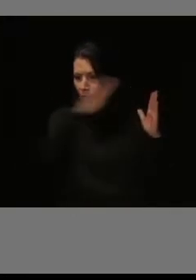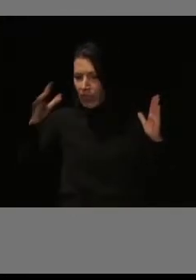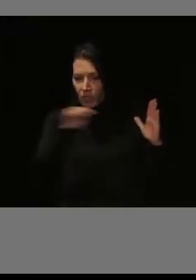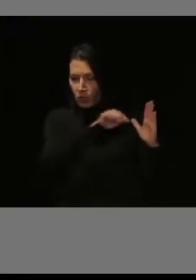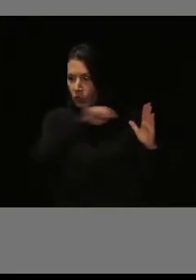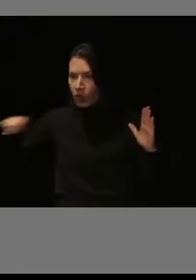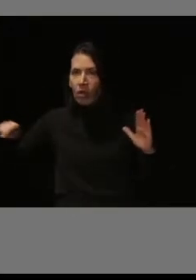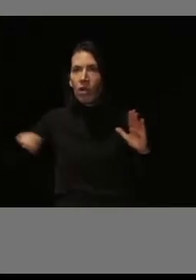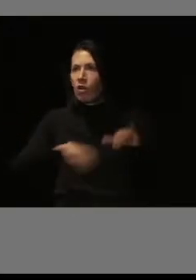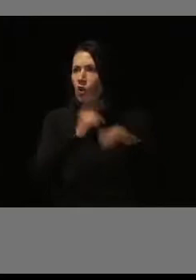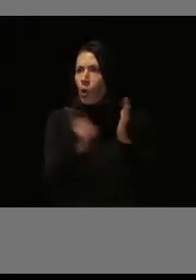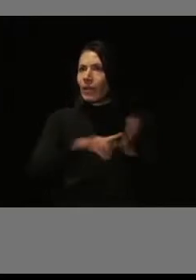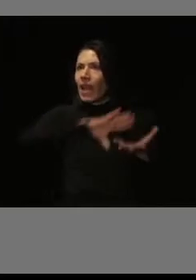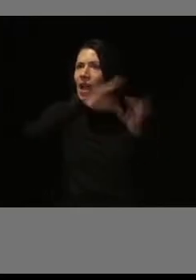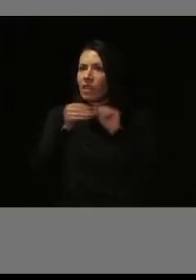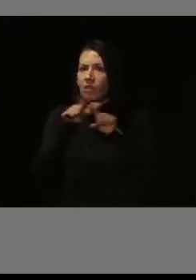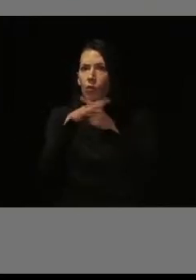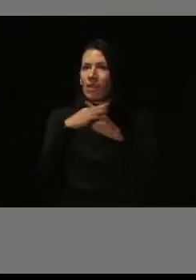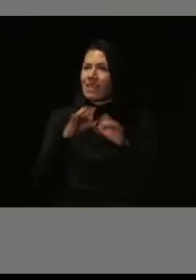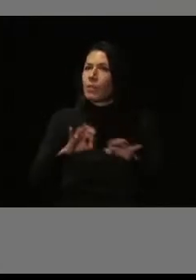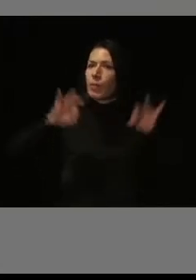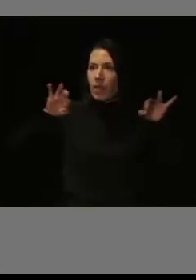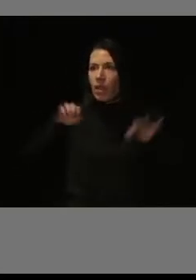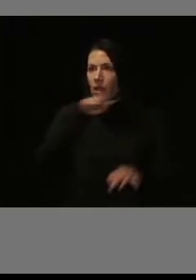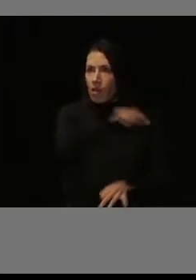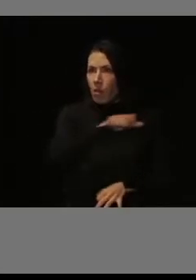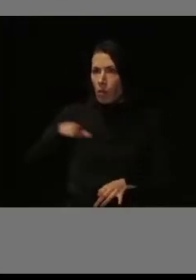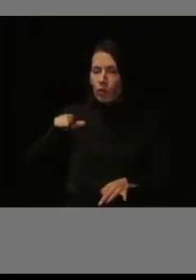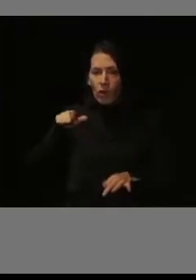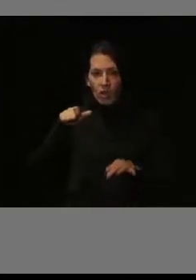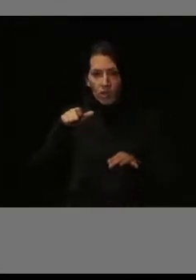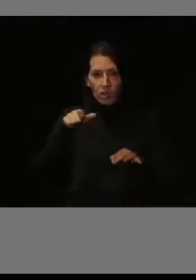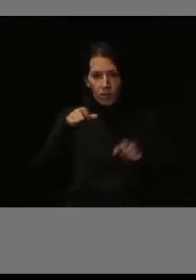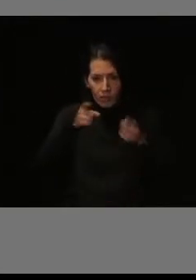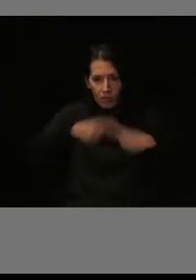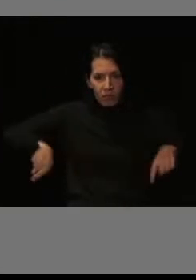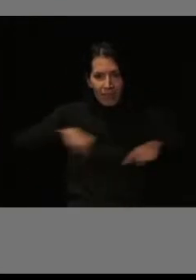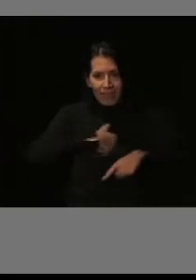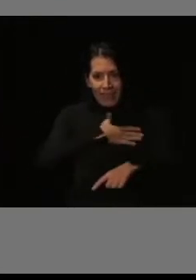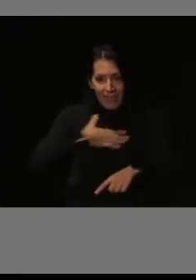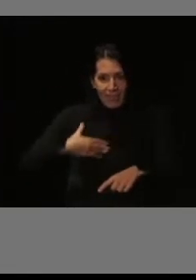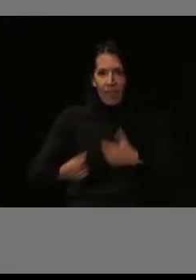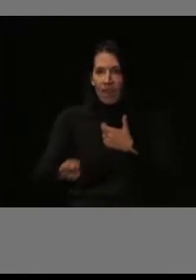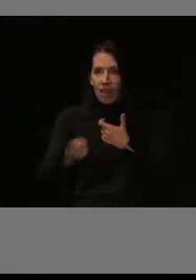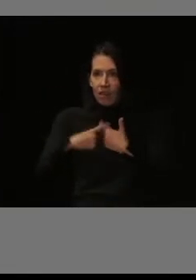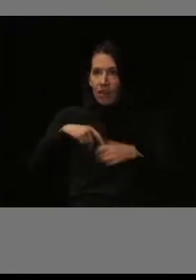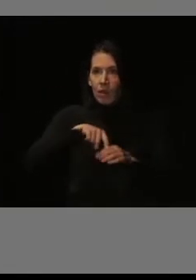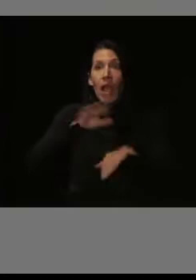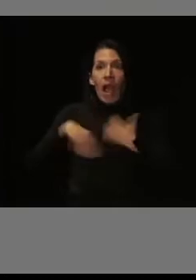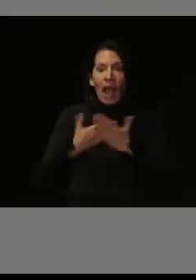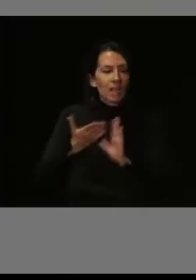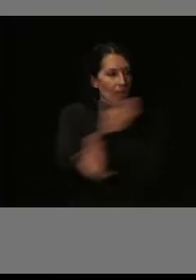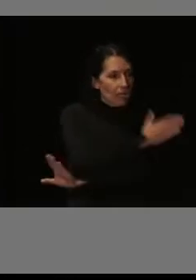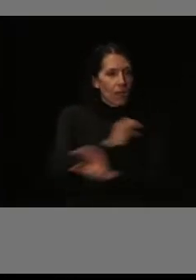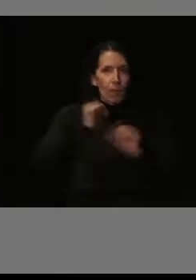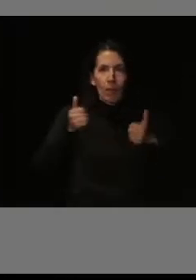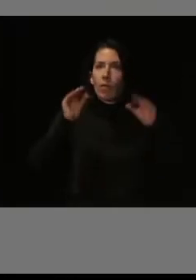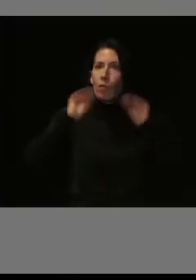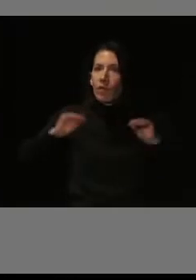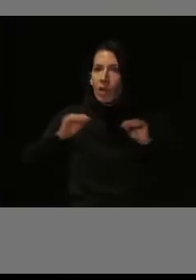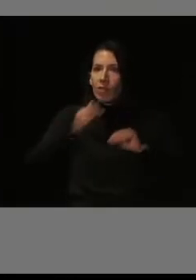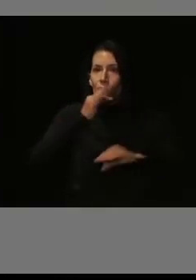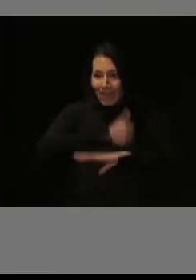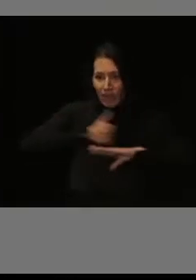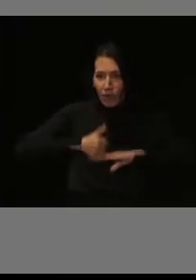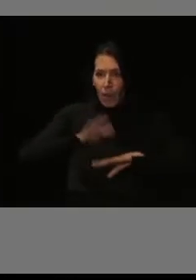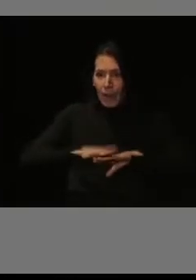a las condiciones especiales de los destinatarios de estas plazas. Pusimos en marcha formación del propio tribunal.